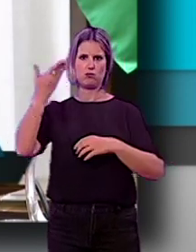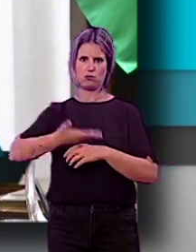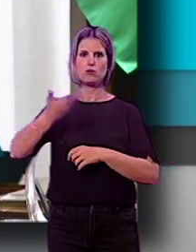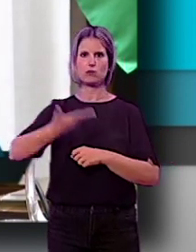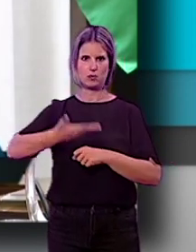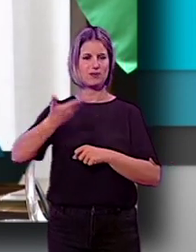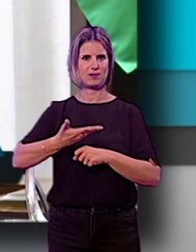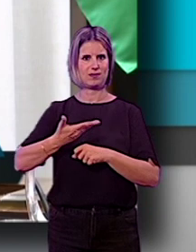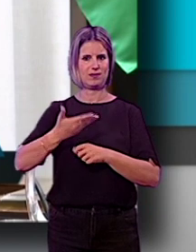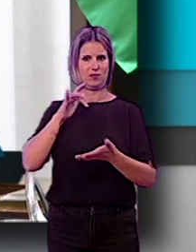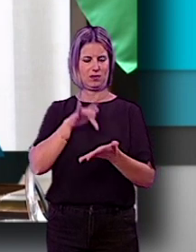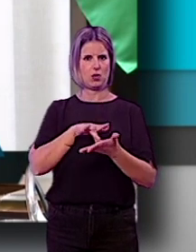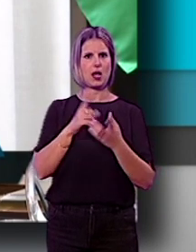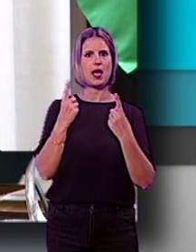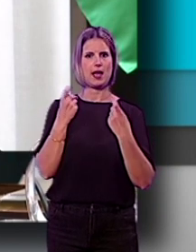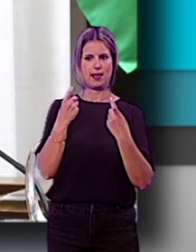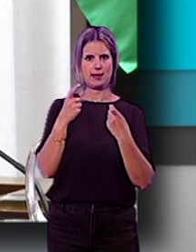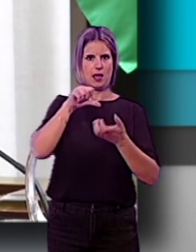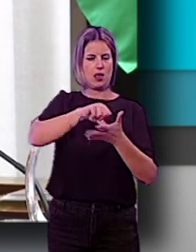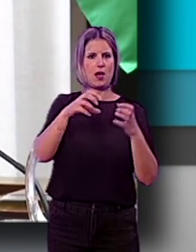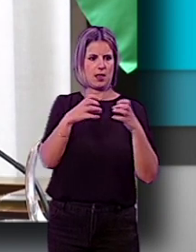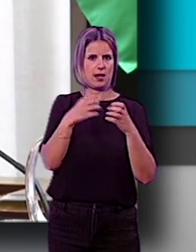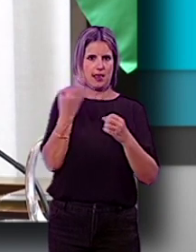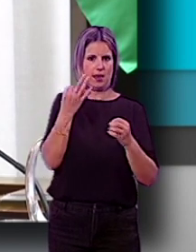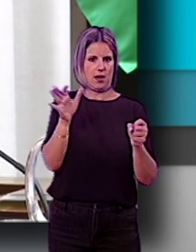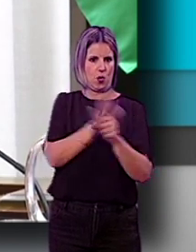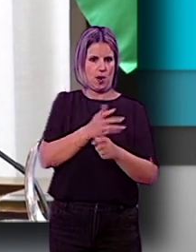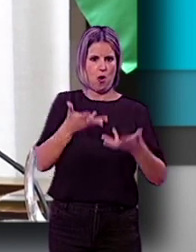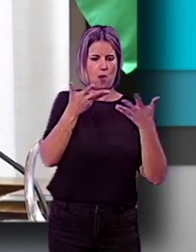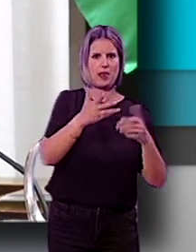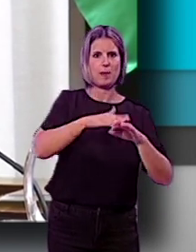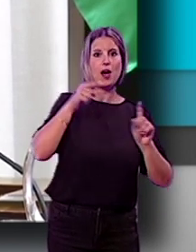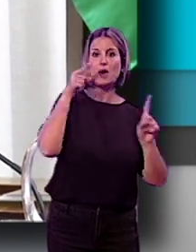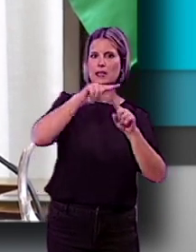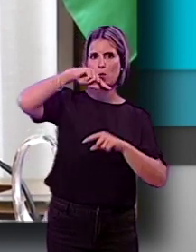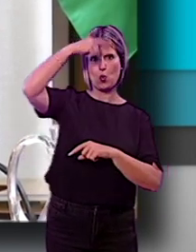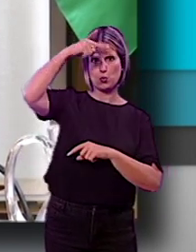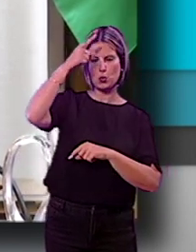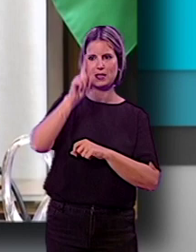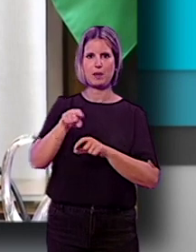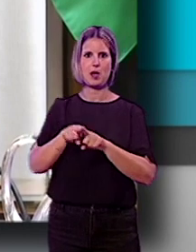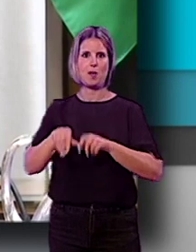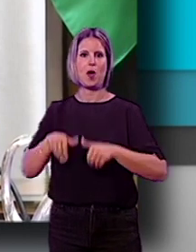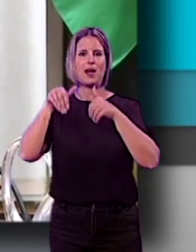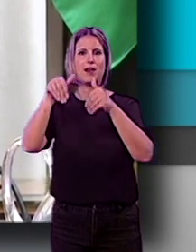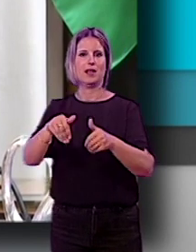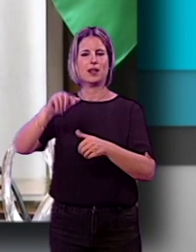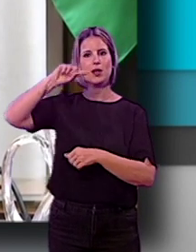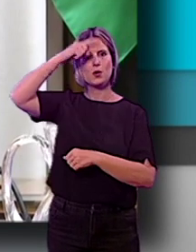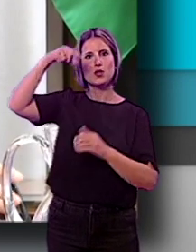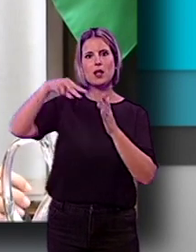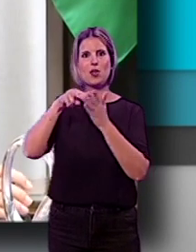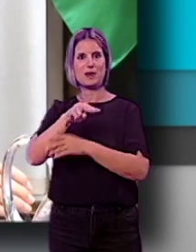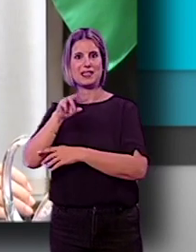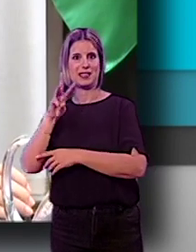y que dé respuesta a las necesidades de esta ciudad en el ámbito de la cultura? Estamos aspirando a ser capitalidad cultural en el 2031